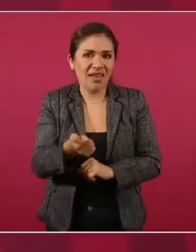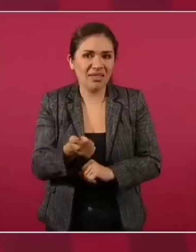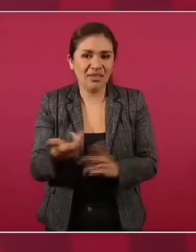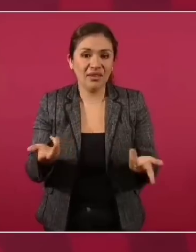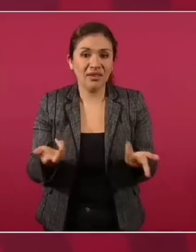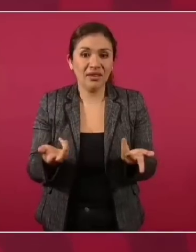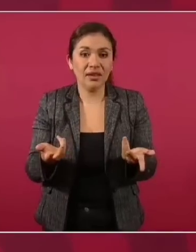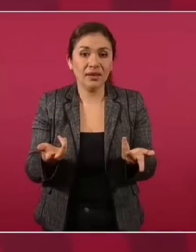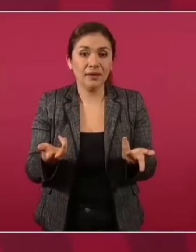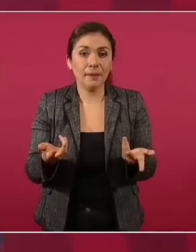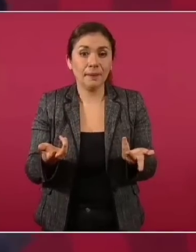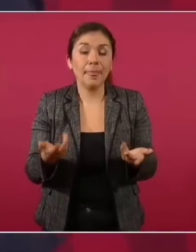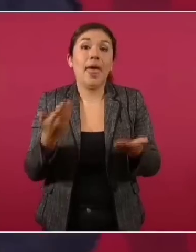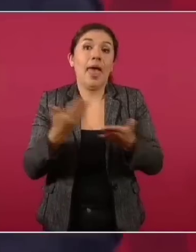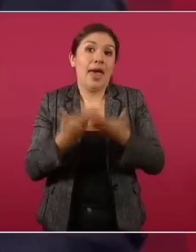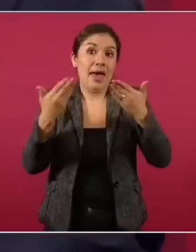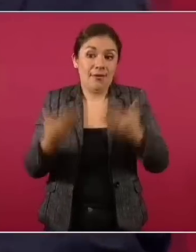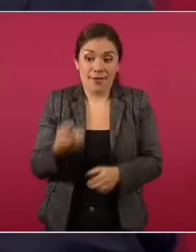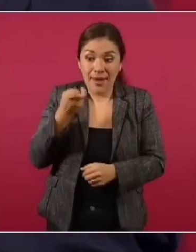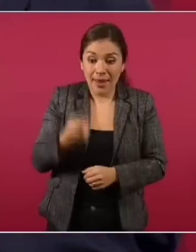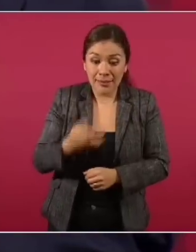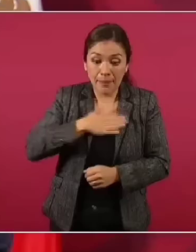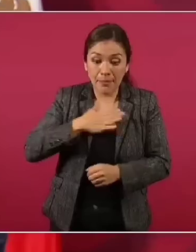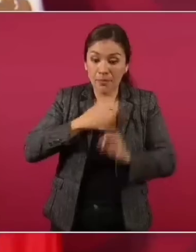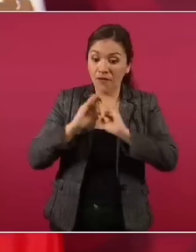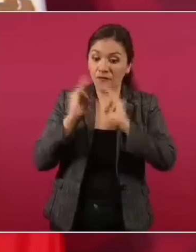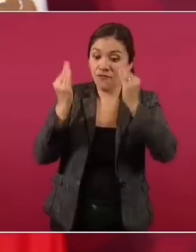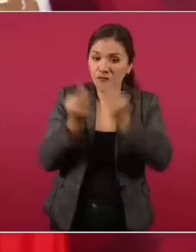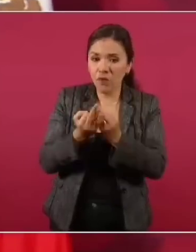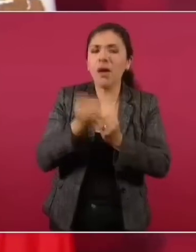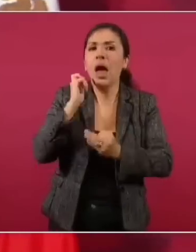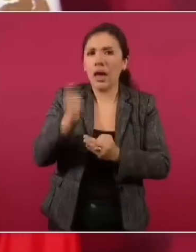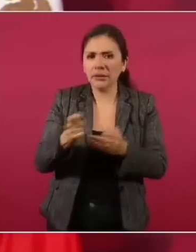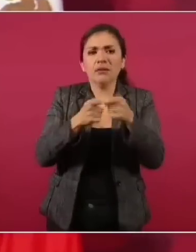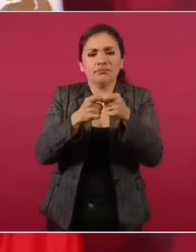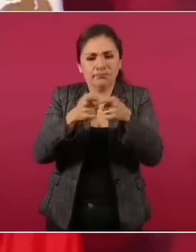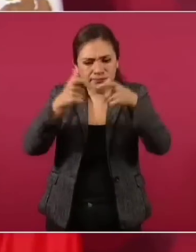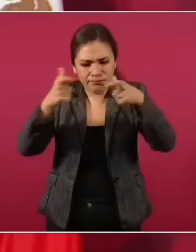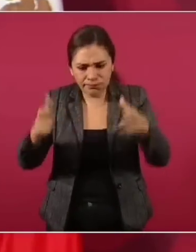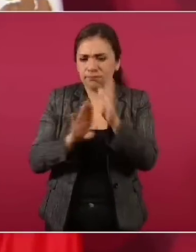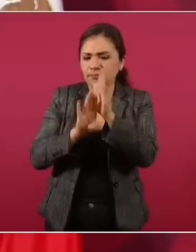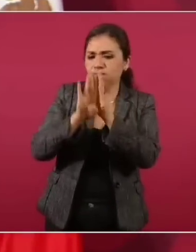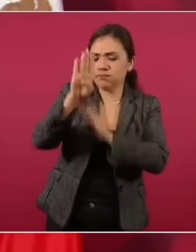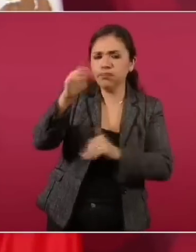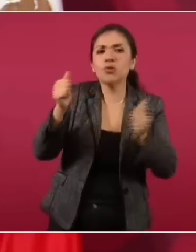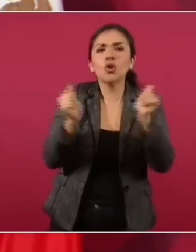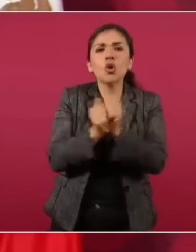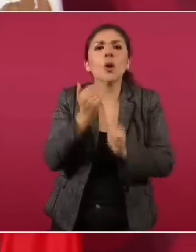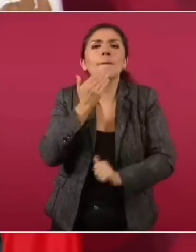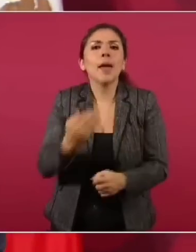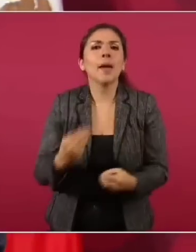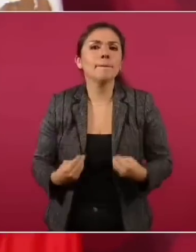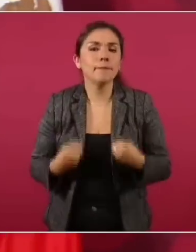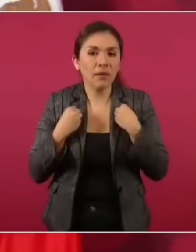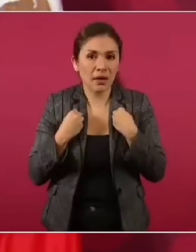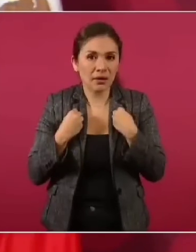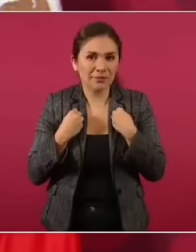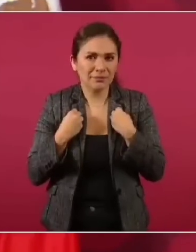Y el modelo nuestro es crecimiento con bienestar. Lo decía